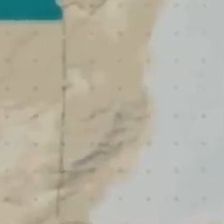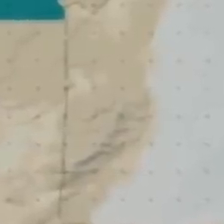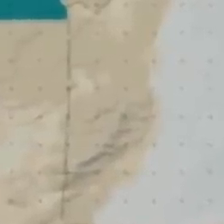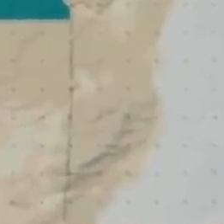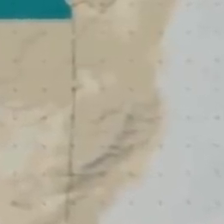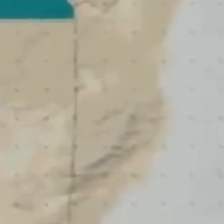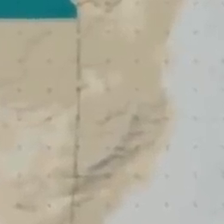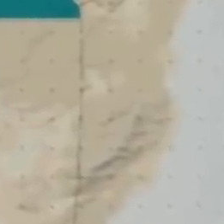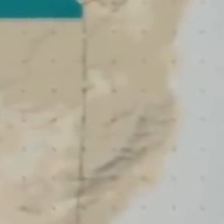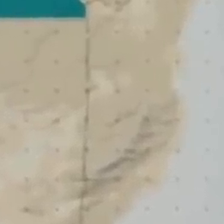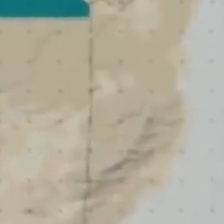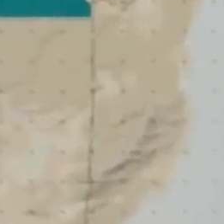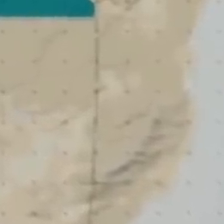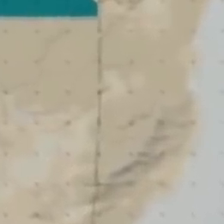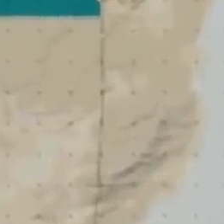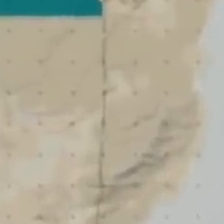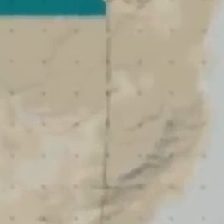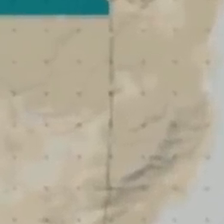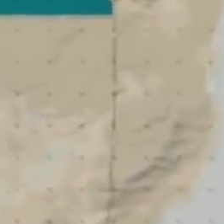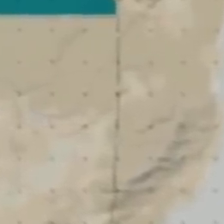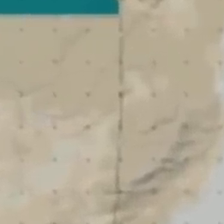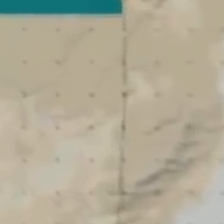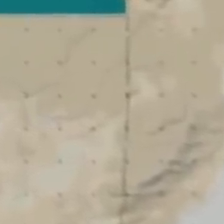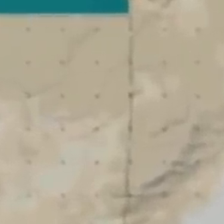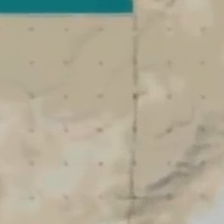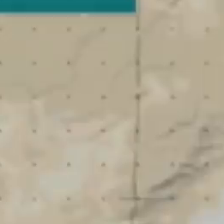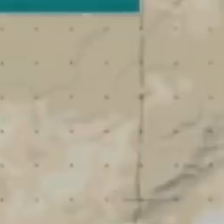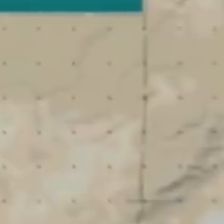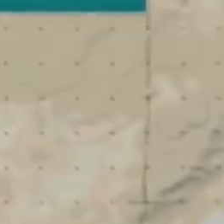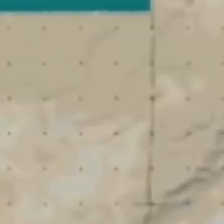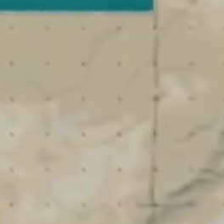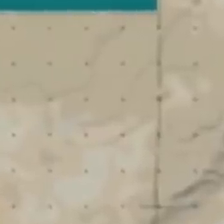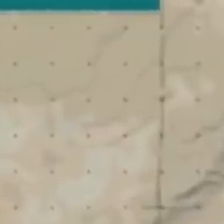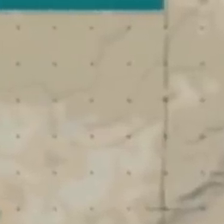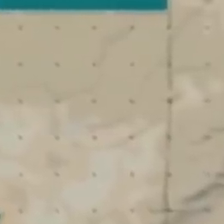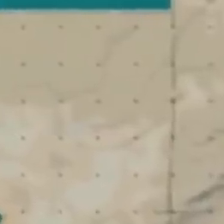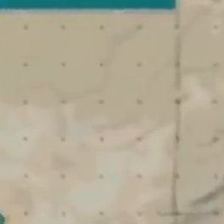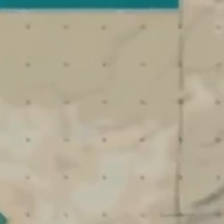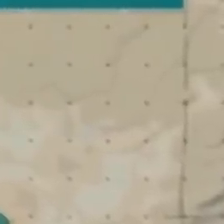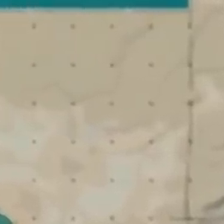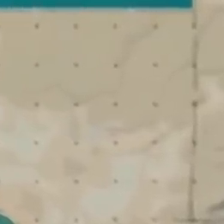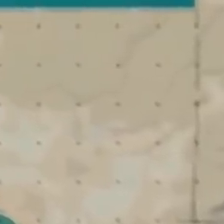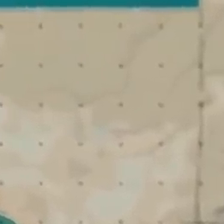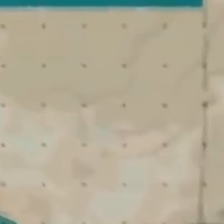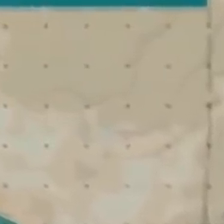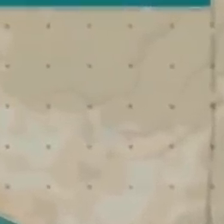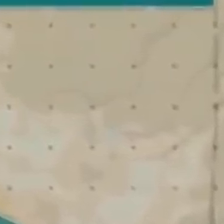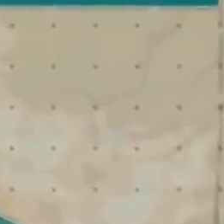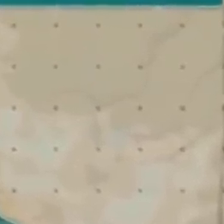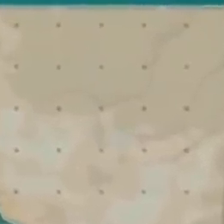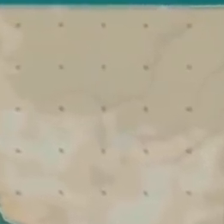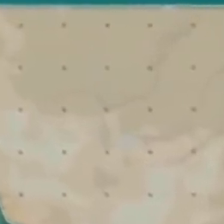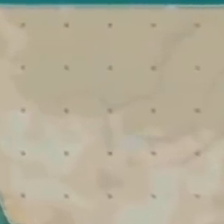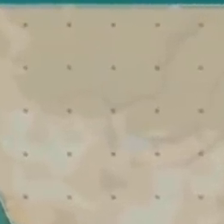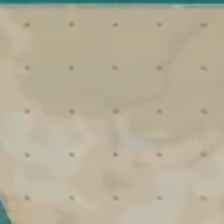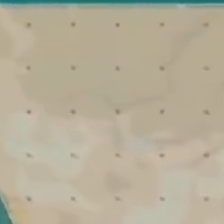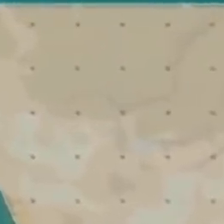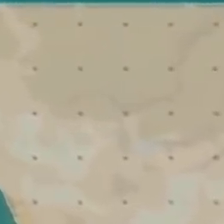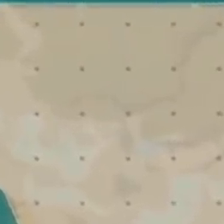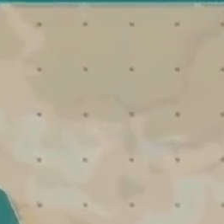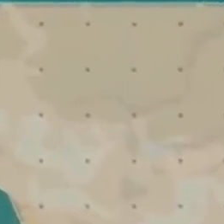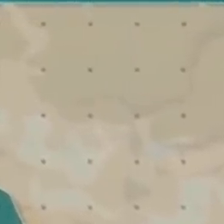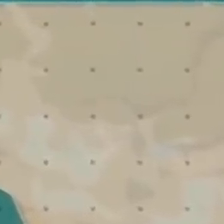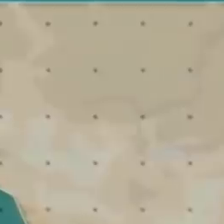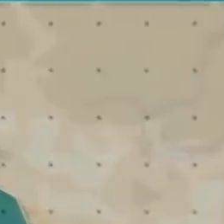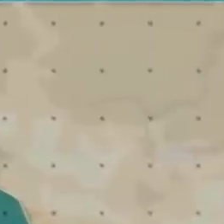SAPI de CB, en convenio con China Communications Construction Company, LTD. Grupo COSH, S.A. de